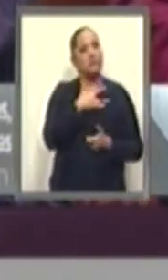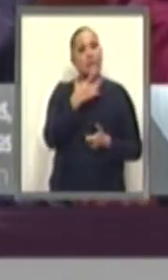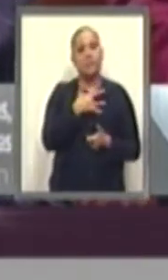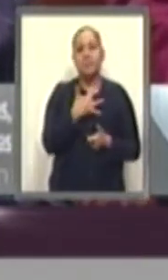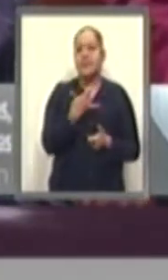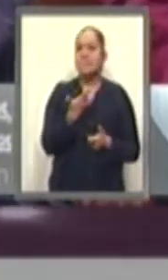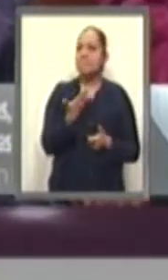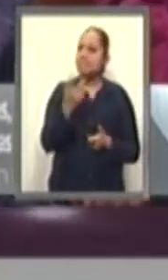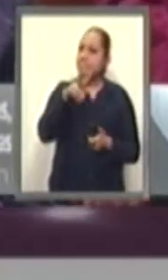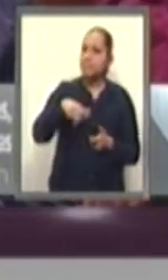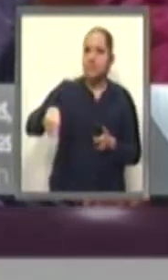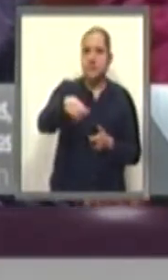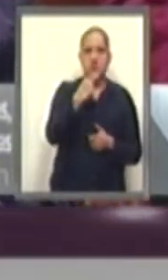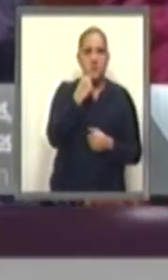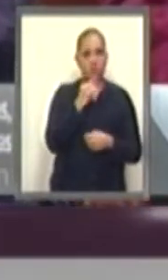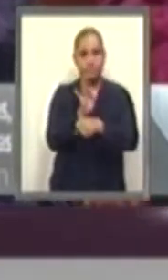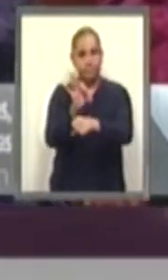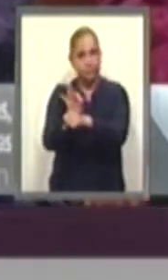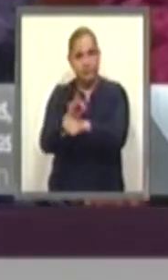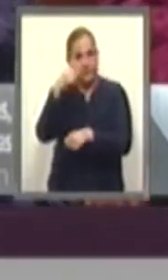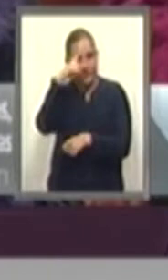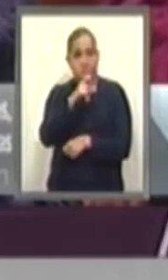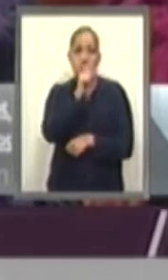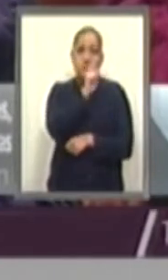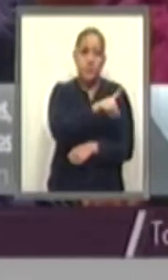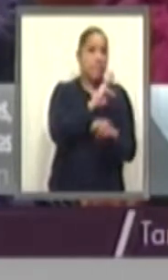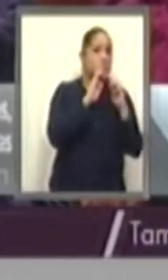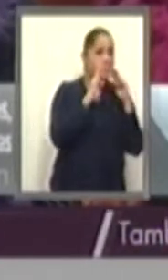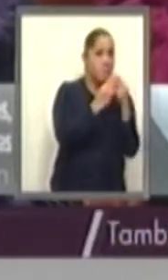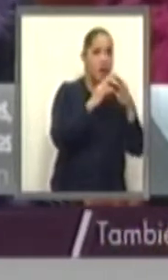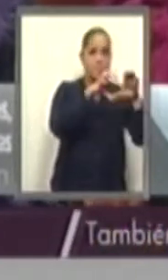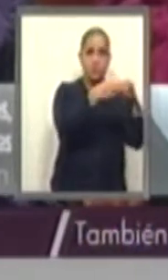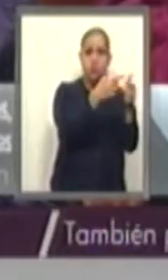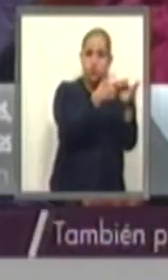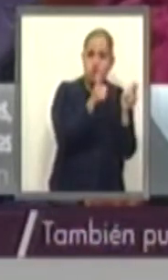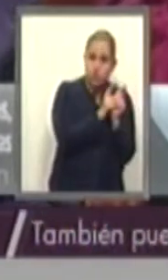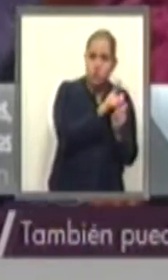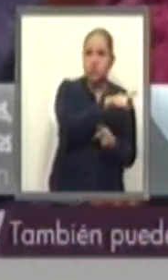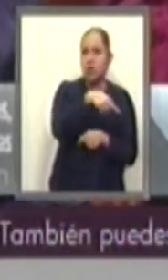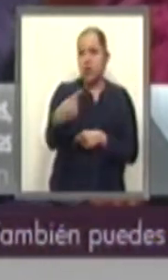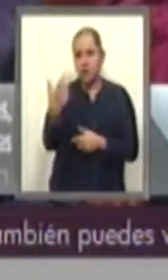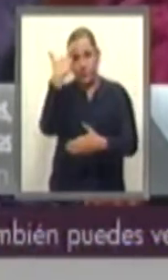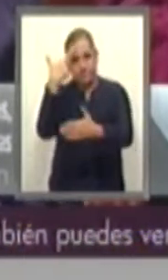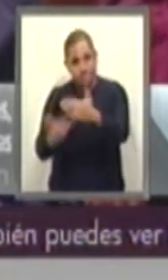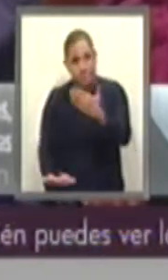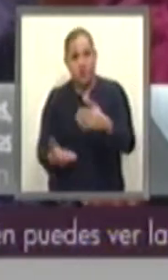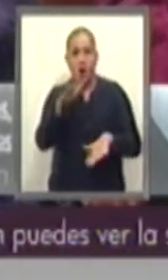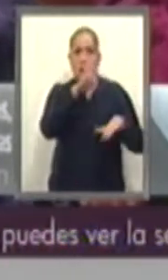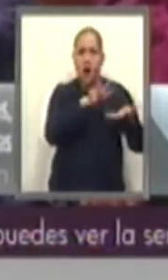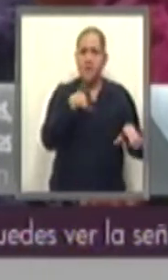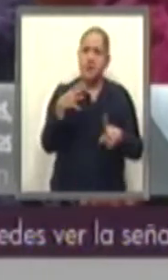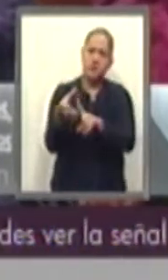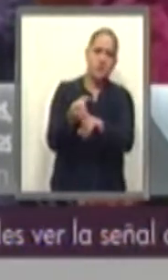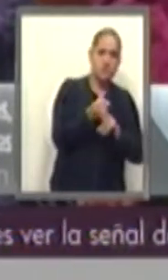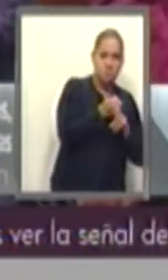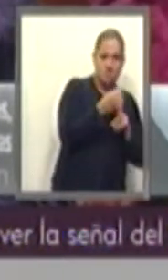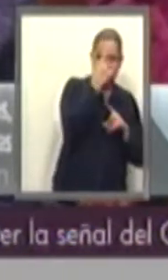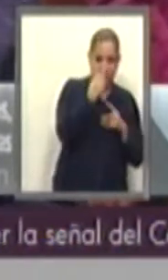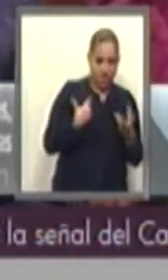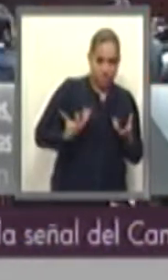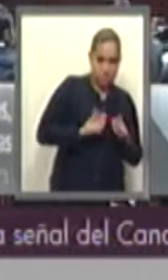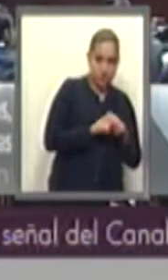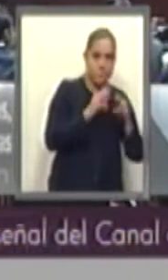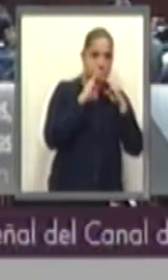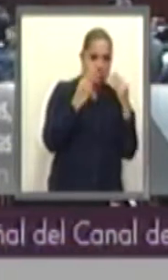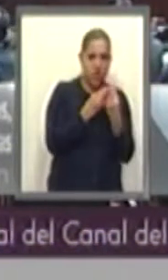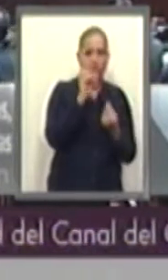quede desprotegido y al alcance del crimen organizado, ya sea para incorporarlos a sus filas o hacerlos víctimas